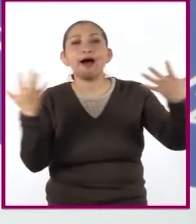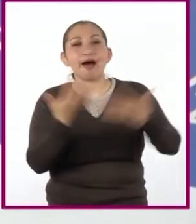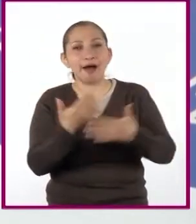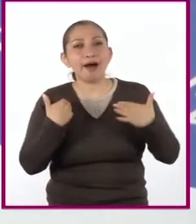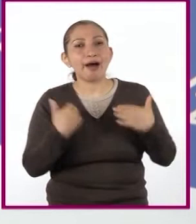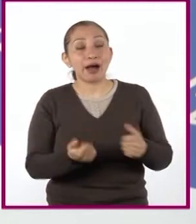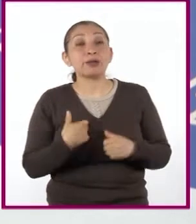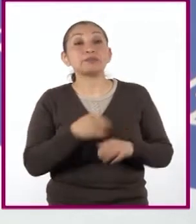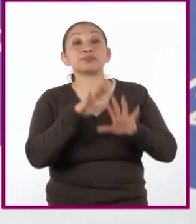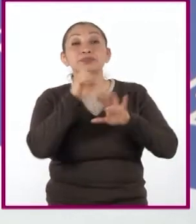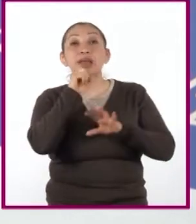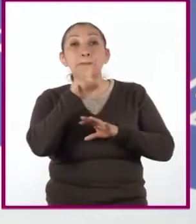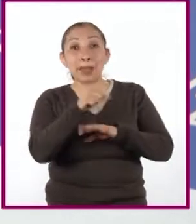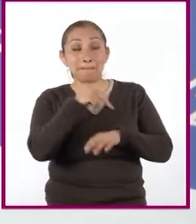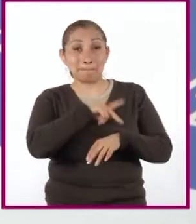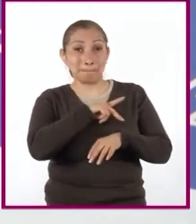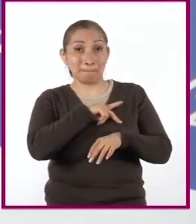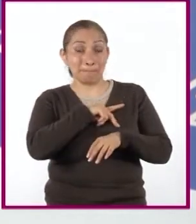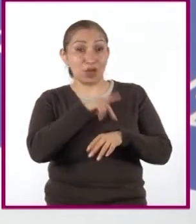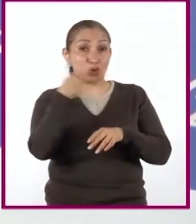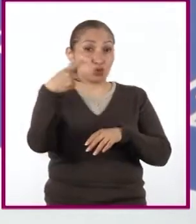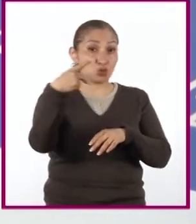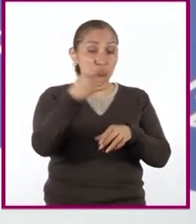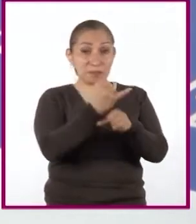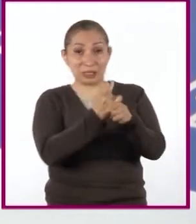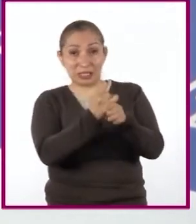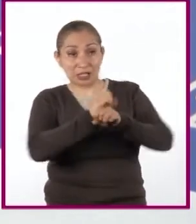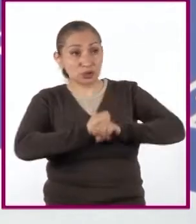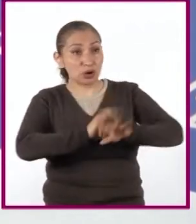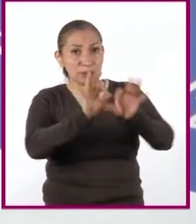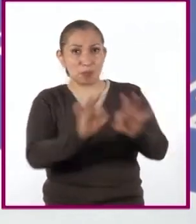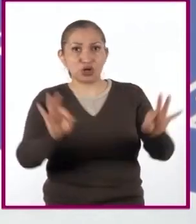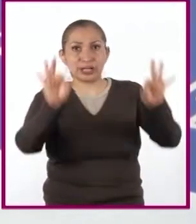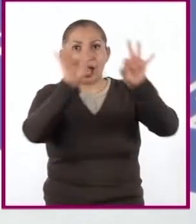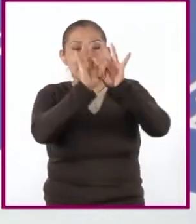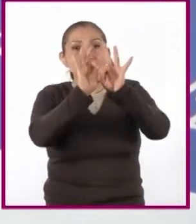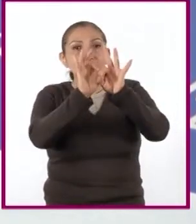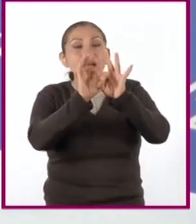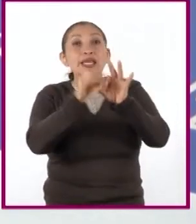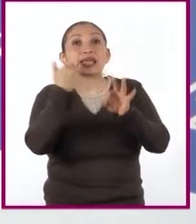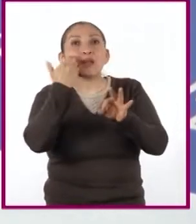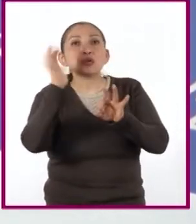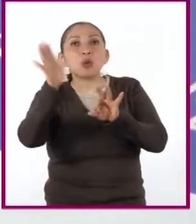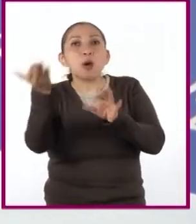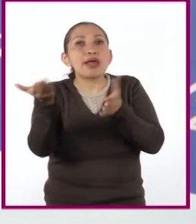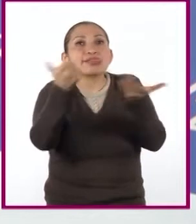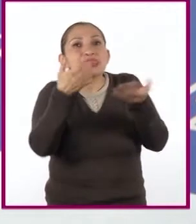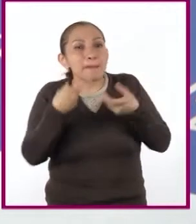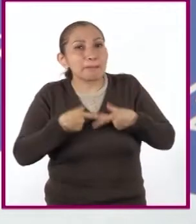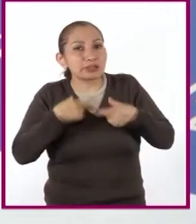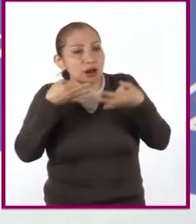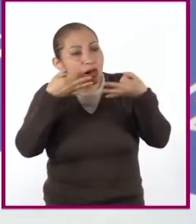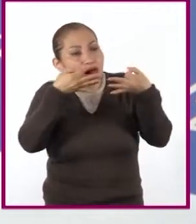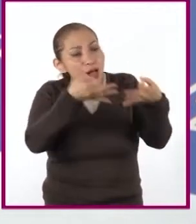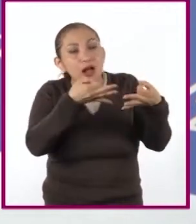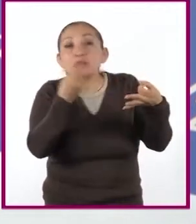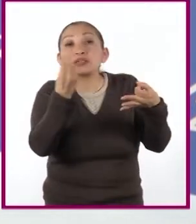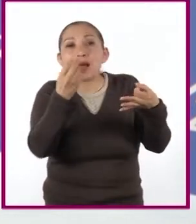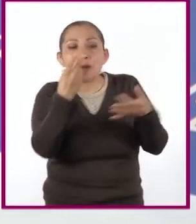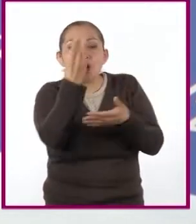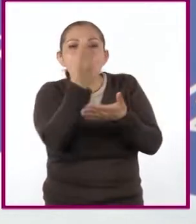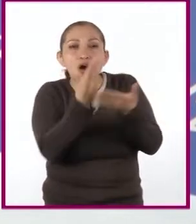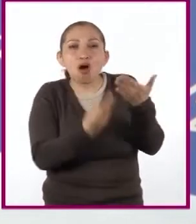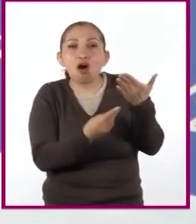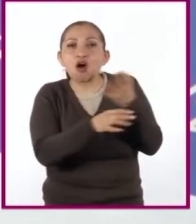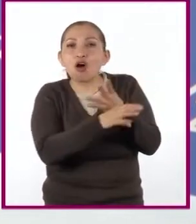difusión de contenidos de nuestra investigación es muy importante y si queremos llamar la atención del lector, debemos recurrir a